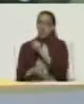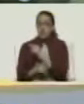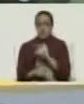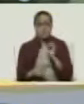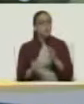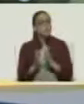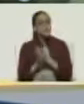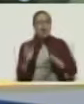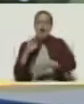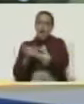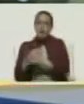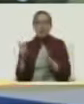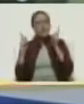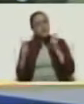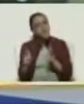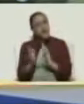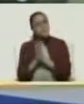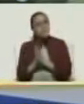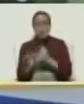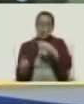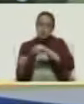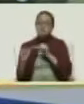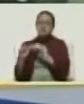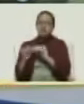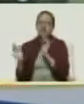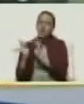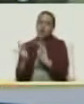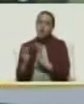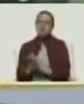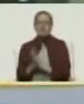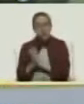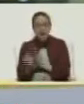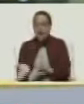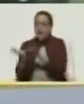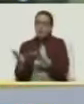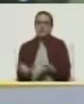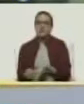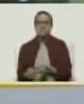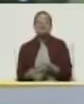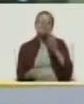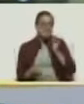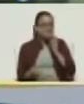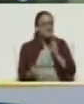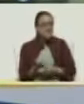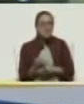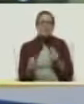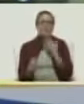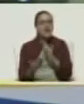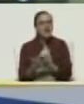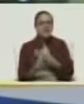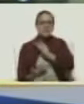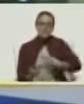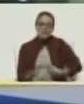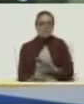y nos mantenemos en contacto. Seguro, un abrazo, cuídese mucho. bendiga, gracias. Amén.